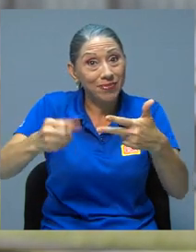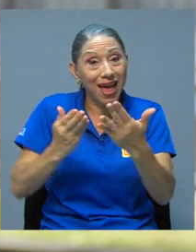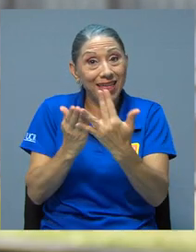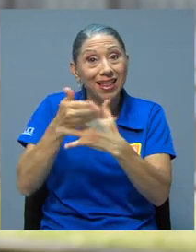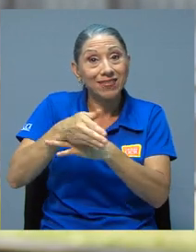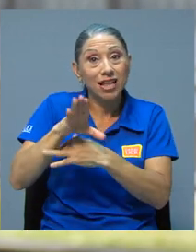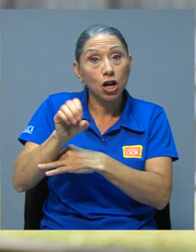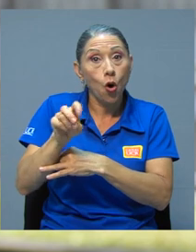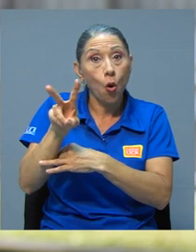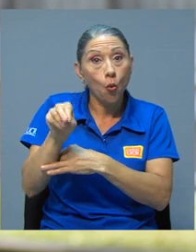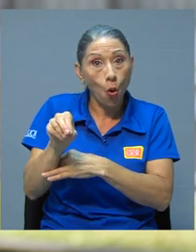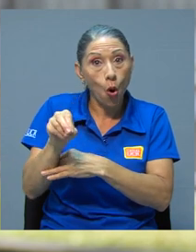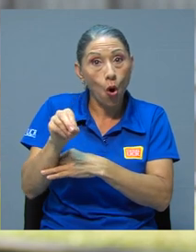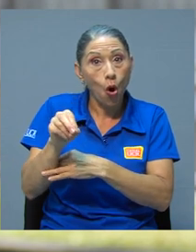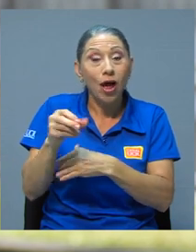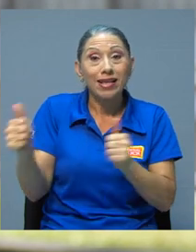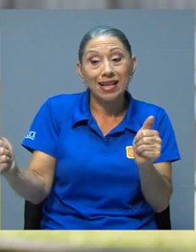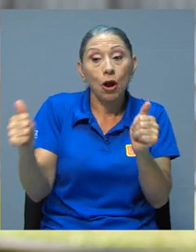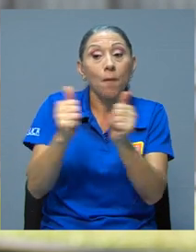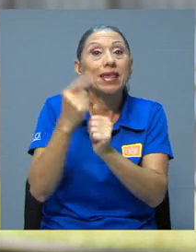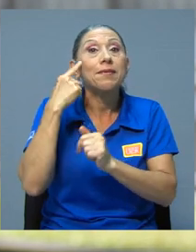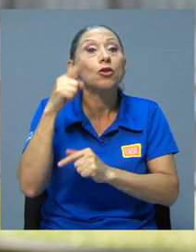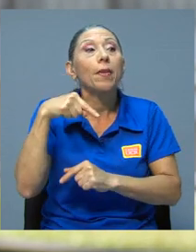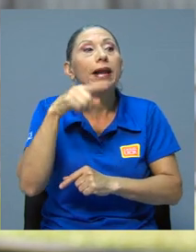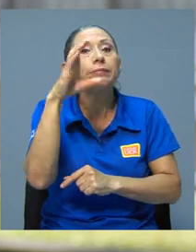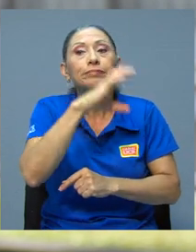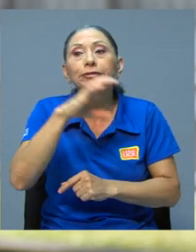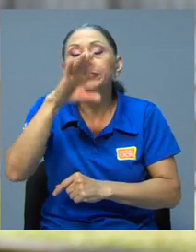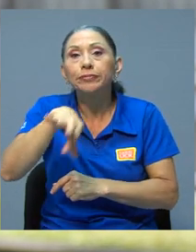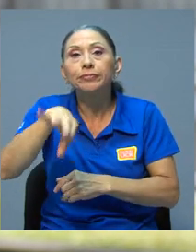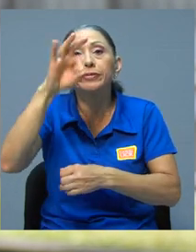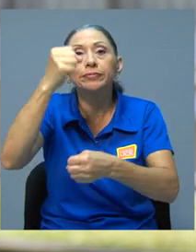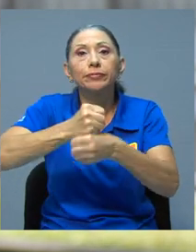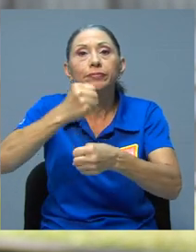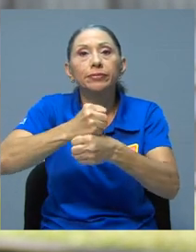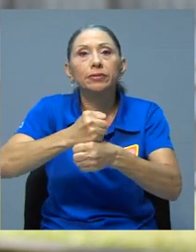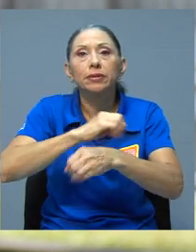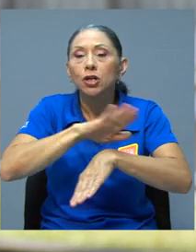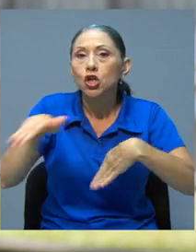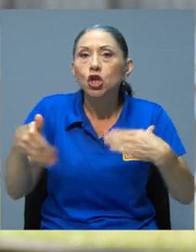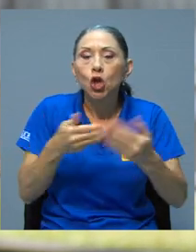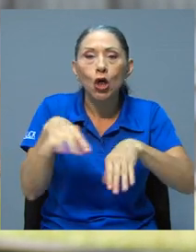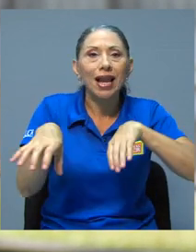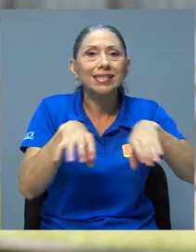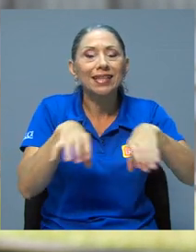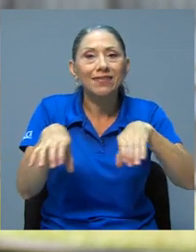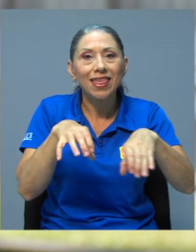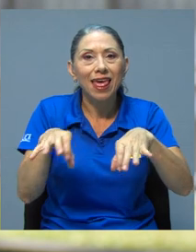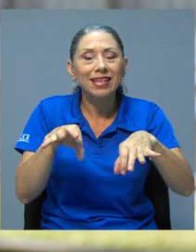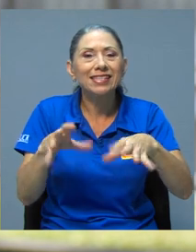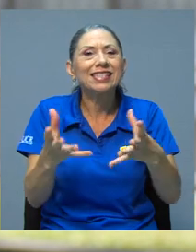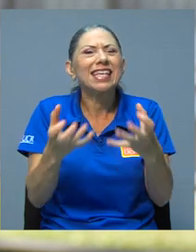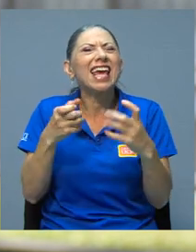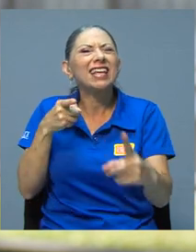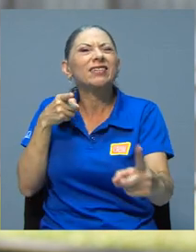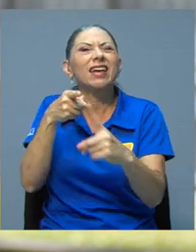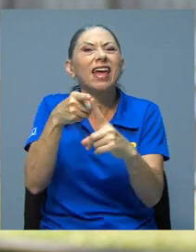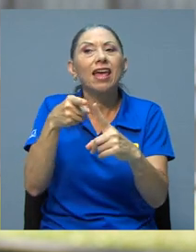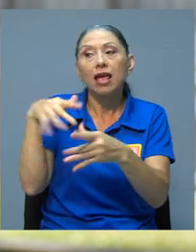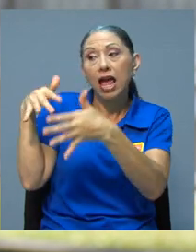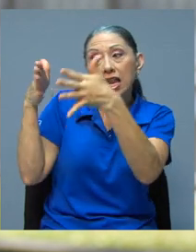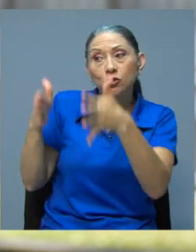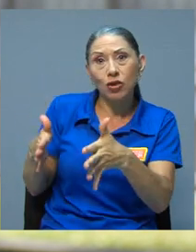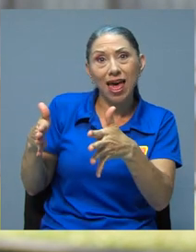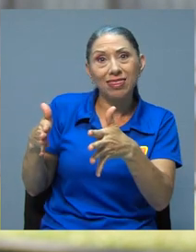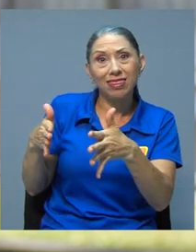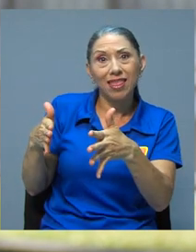a través del COBO, darle un acompañamiento en la inserción laboral. Pero todas las actividades están orientadas al acompañamiento de la